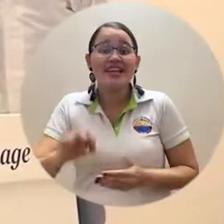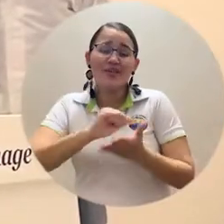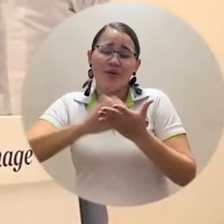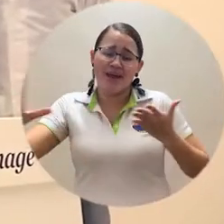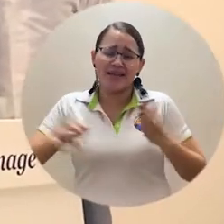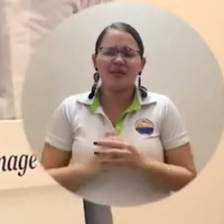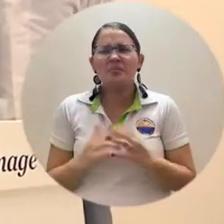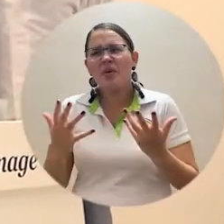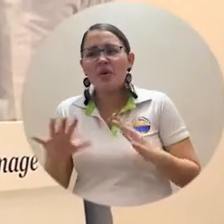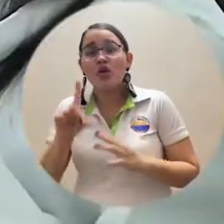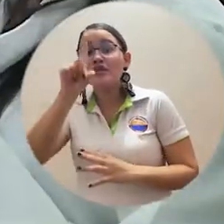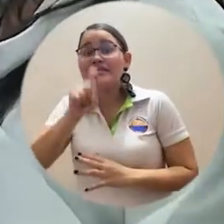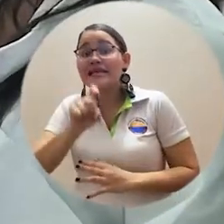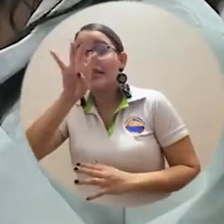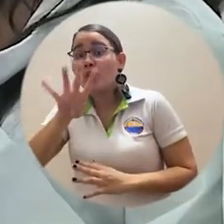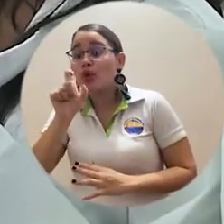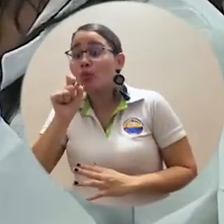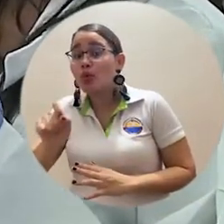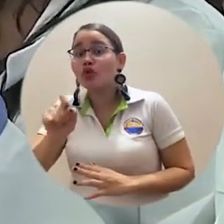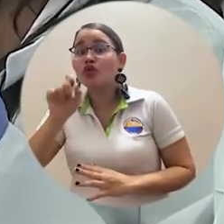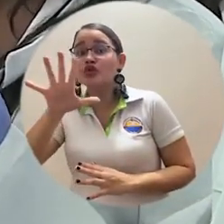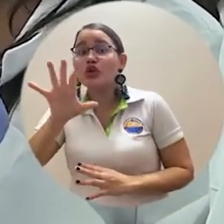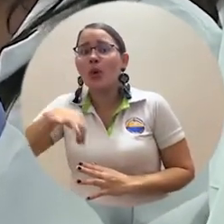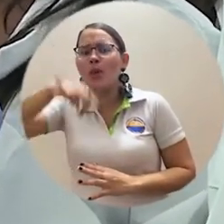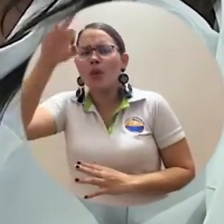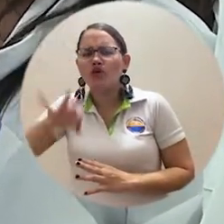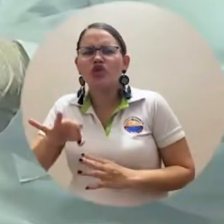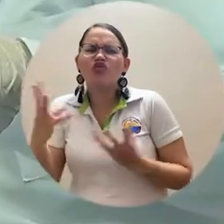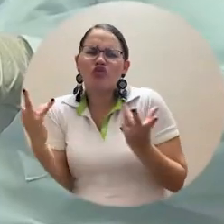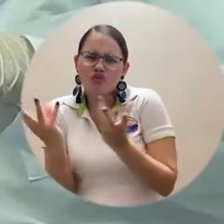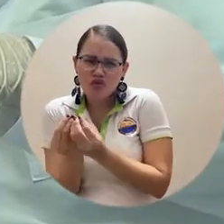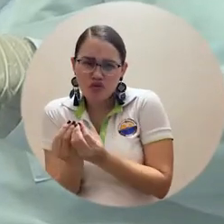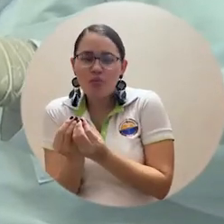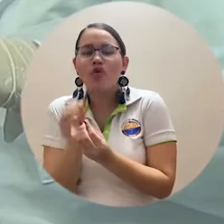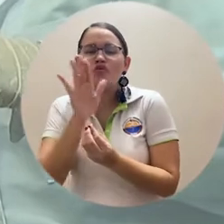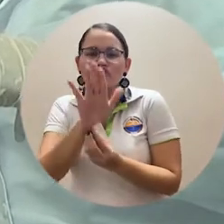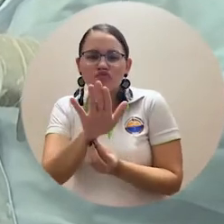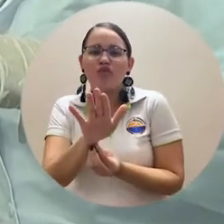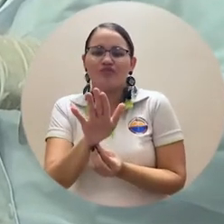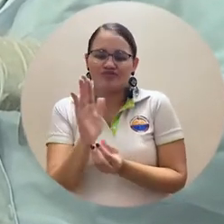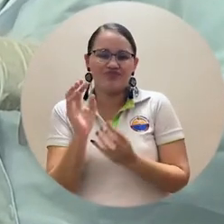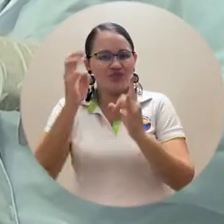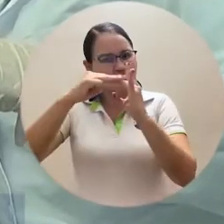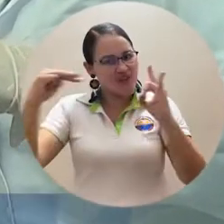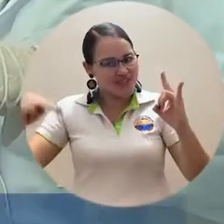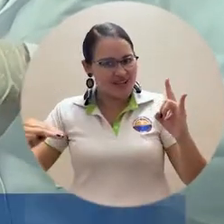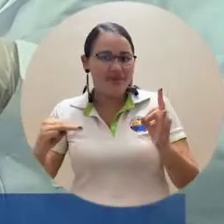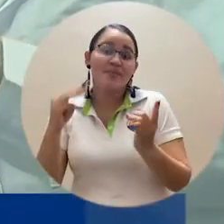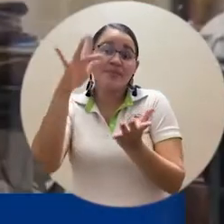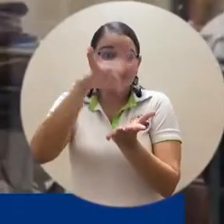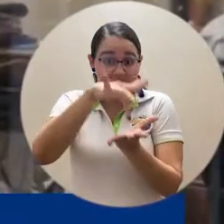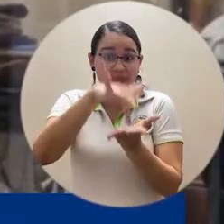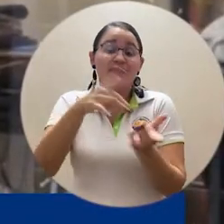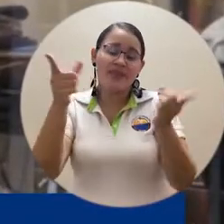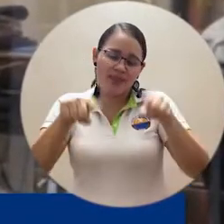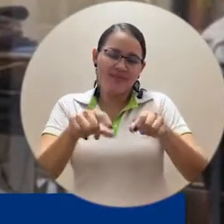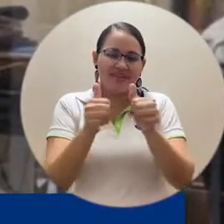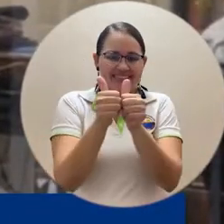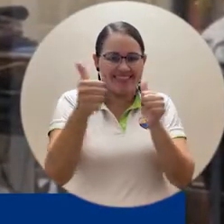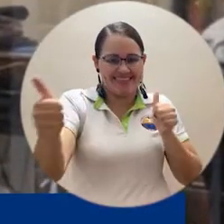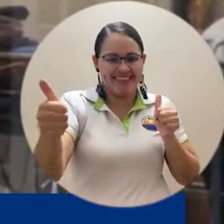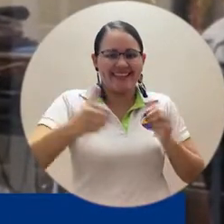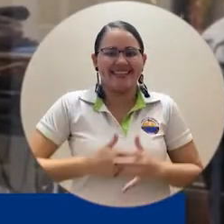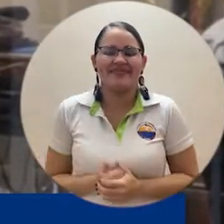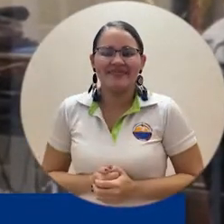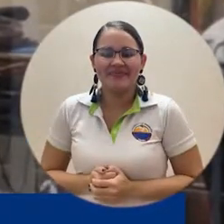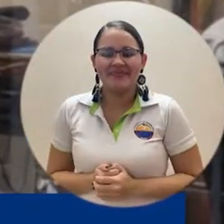para el 64.5% de los estudiantes de pregrado presencial y distancia. Nos complace mucho la asignación de más de 3.200